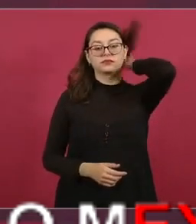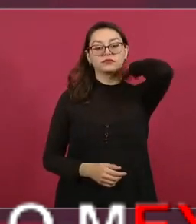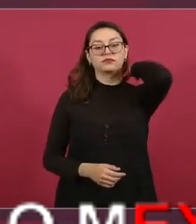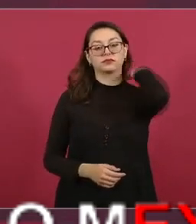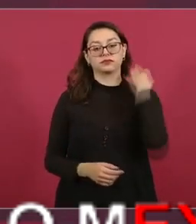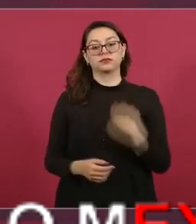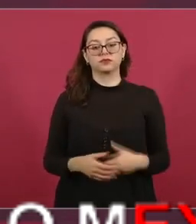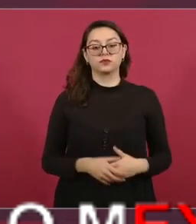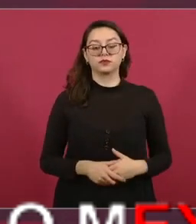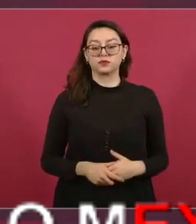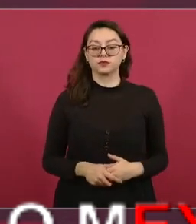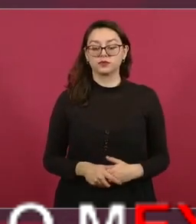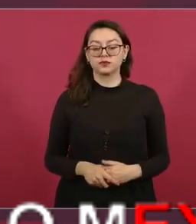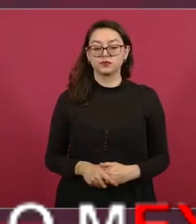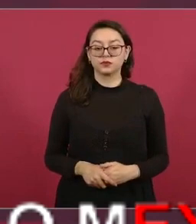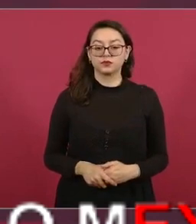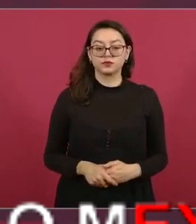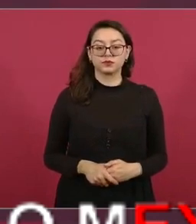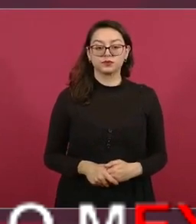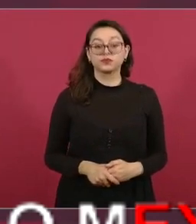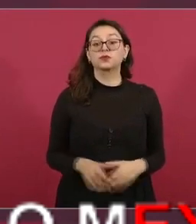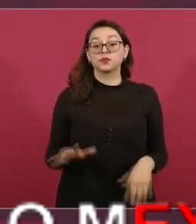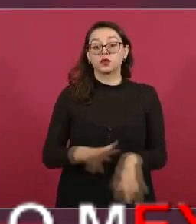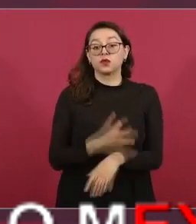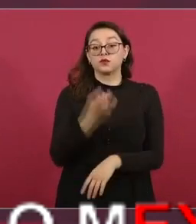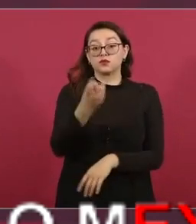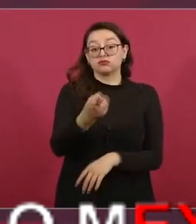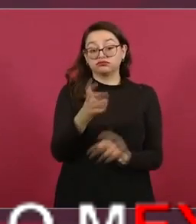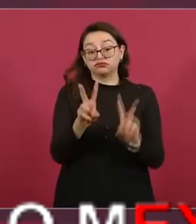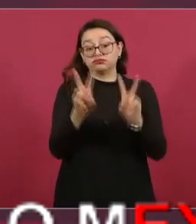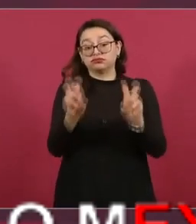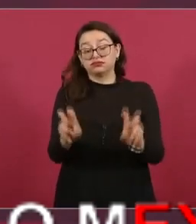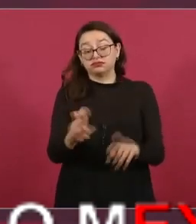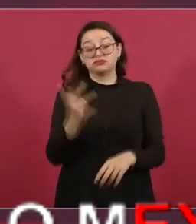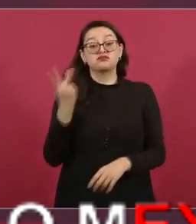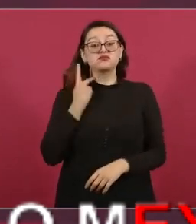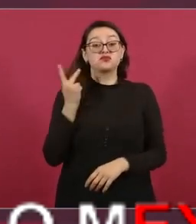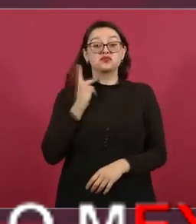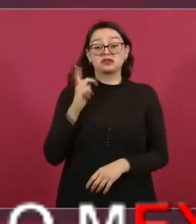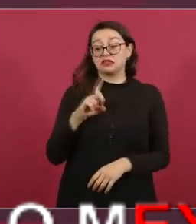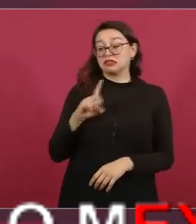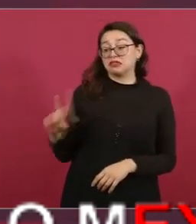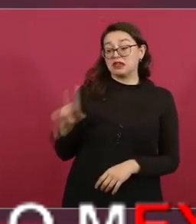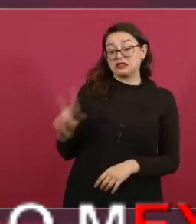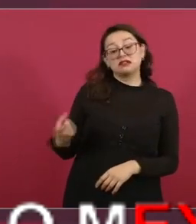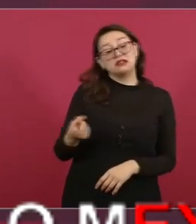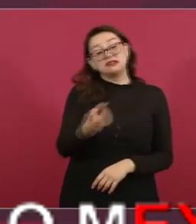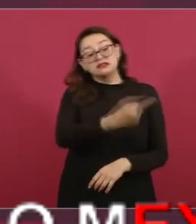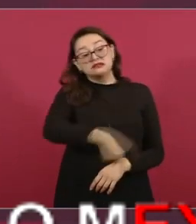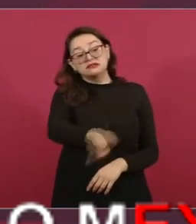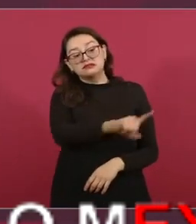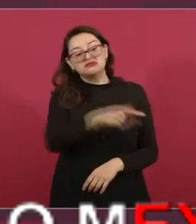no este simpatizo con ellos porque son muy corruptos